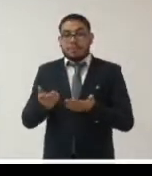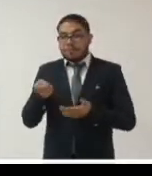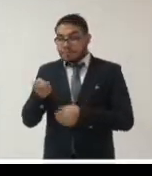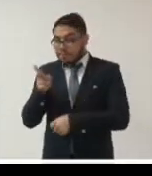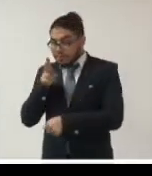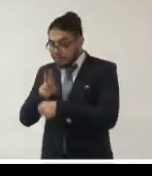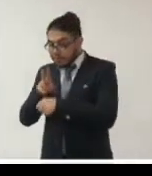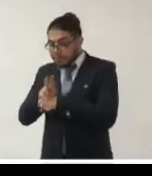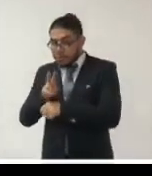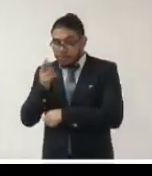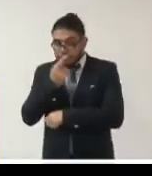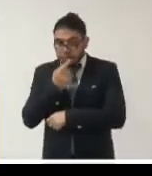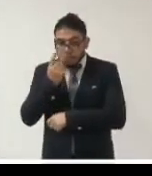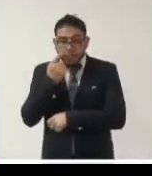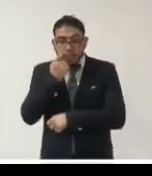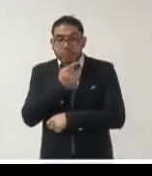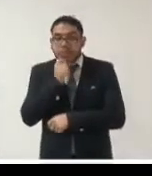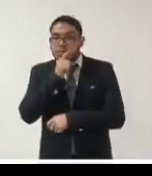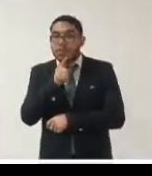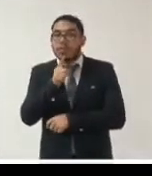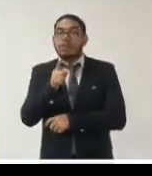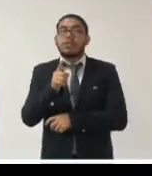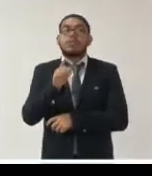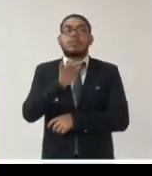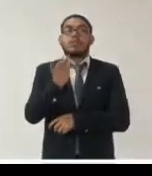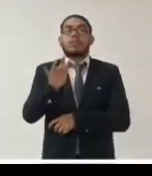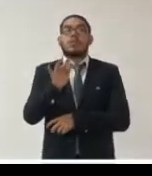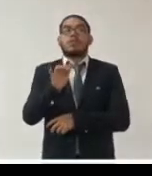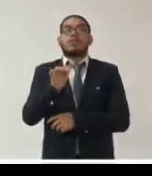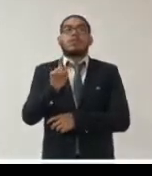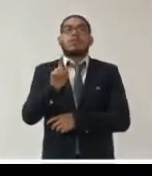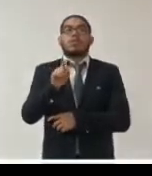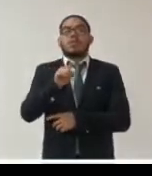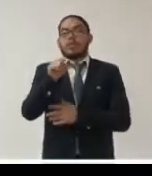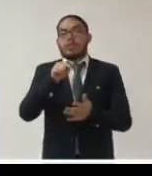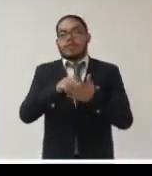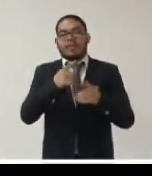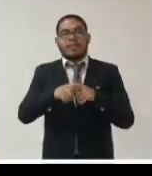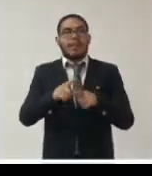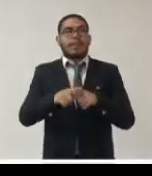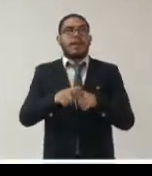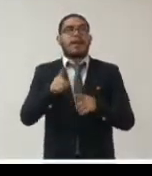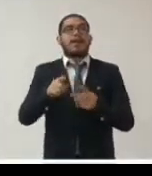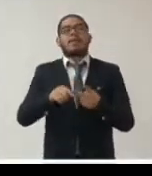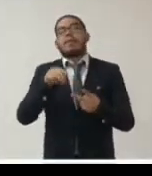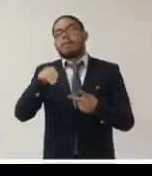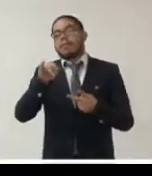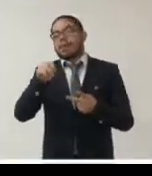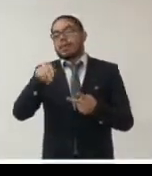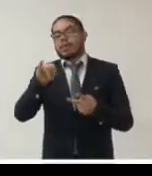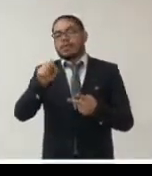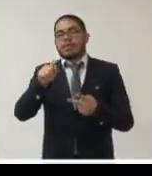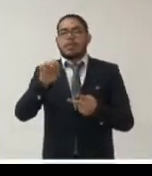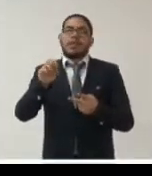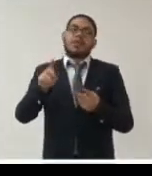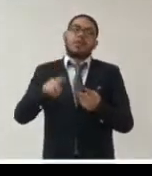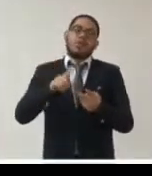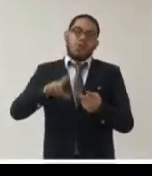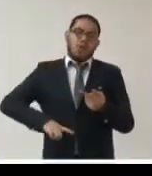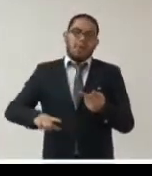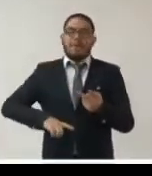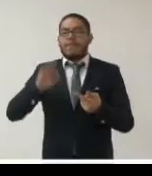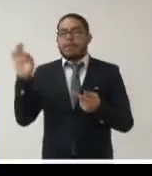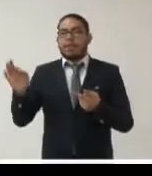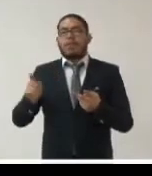55 entidades entre gobierno nacional a través de distintos ministerios gobiernos regionales gobiernos